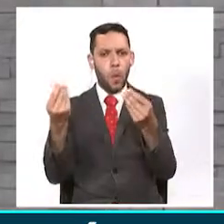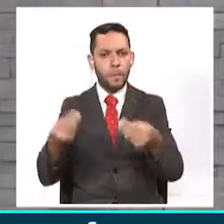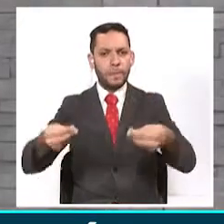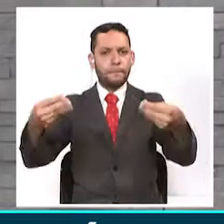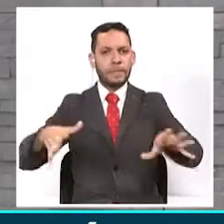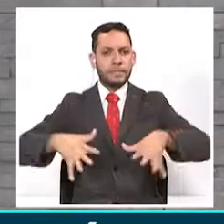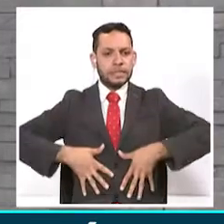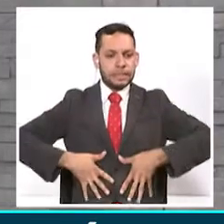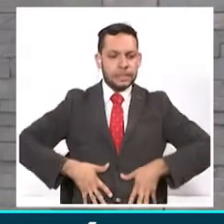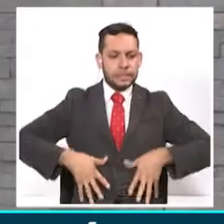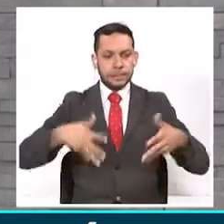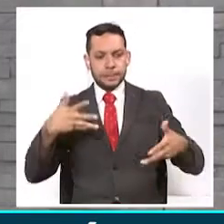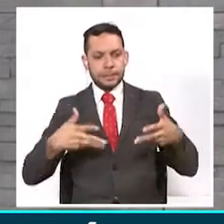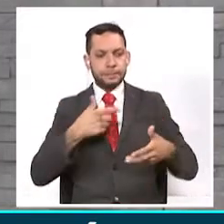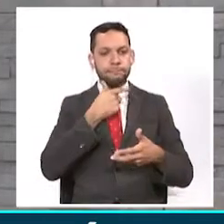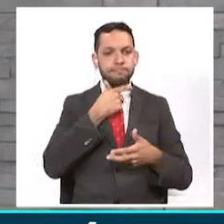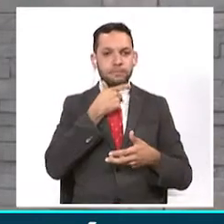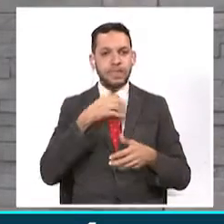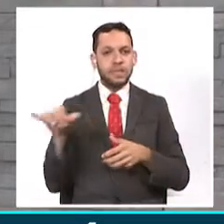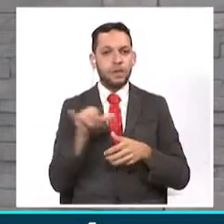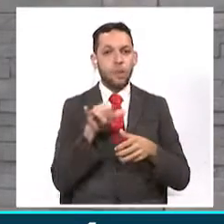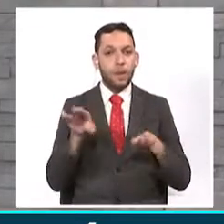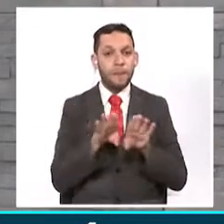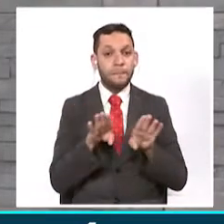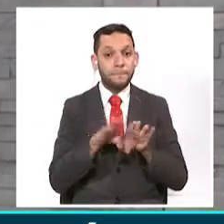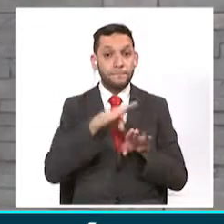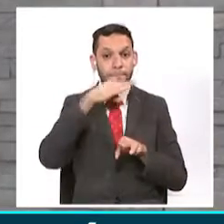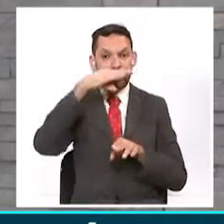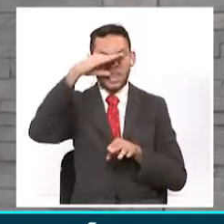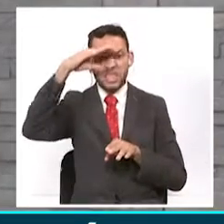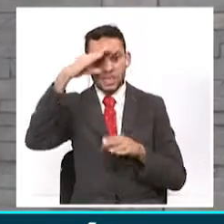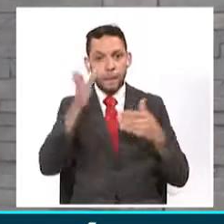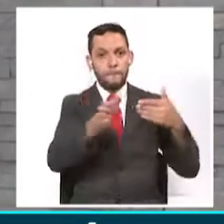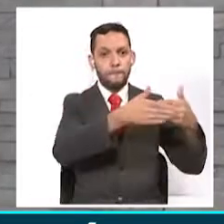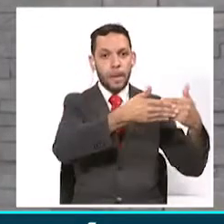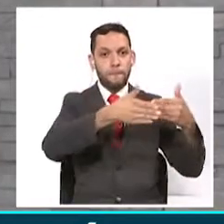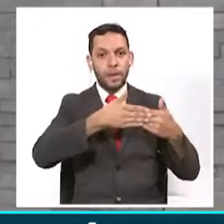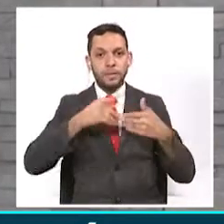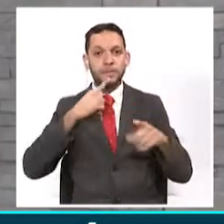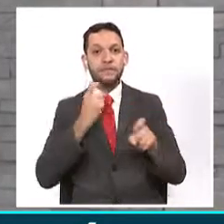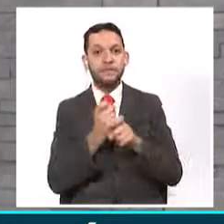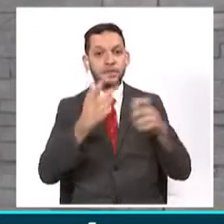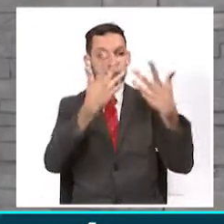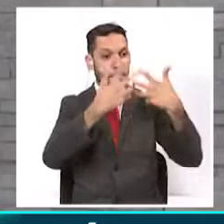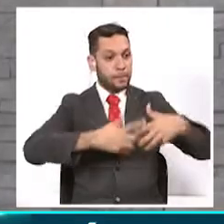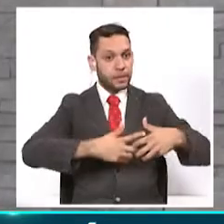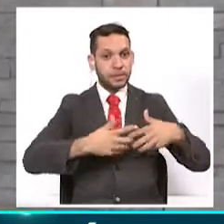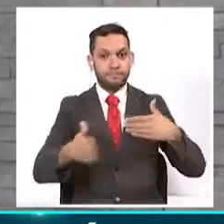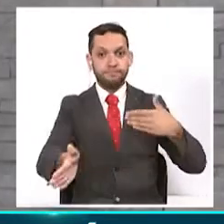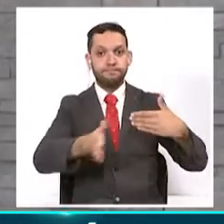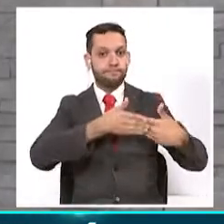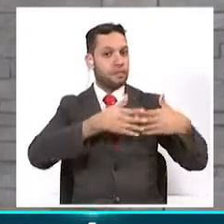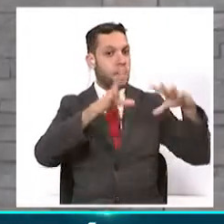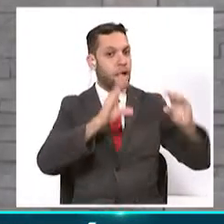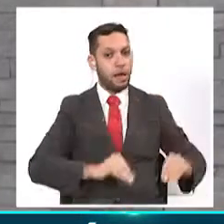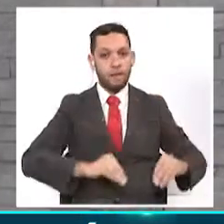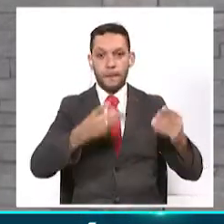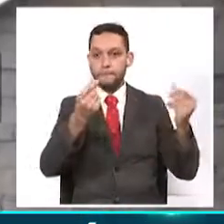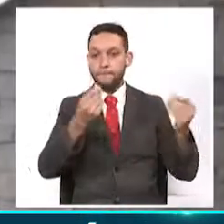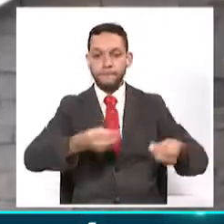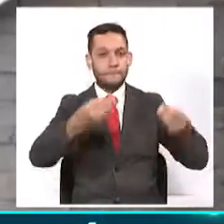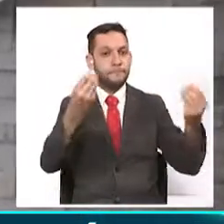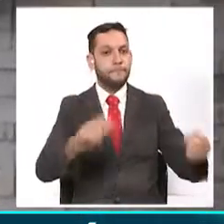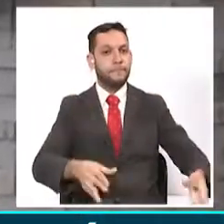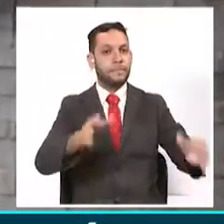restaurantes como ha pasado en estos días en Bogotá, Cali, Medellín. Eso tiene una implicación muy grande porque hay empresarios que no van a resistir y tendrán que cerrar para siempre sus empresas.